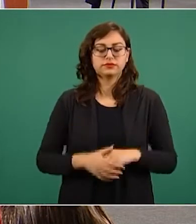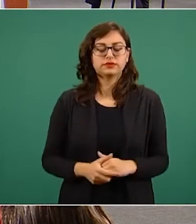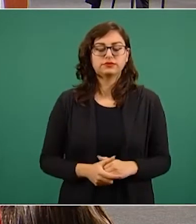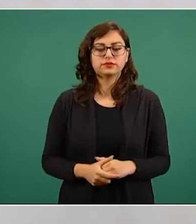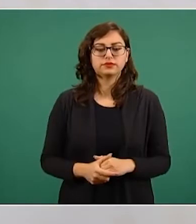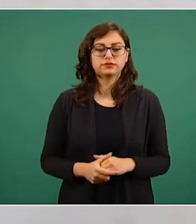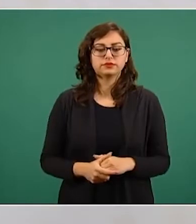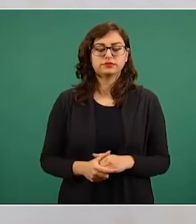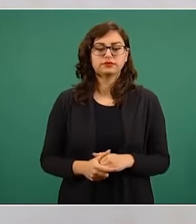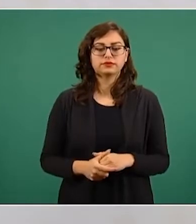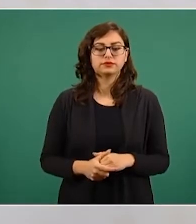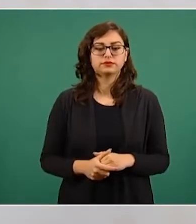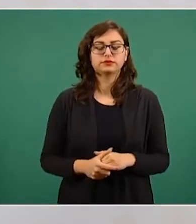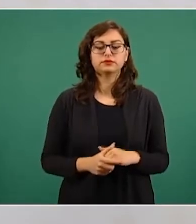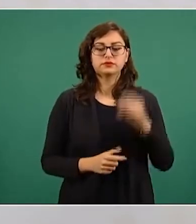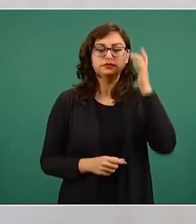Mexicanos.